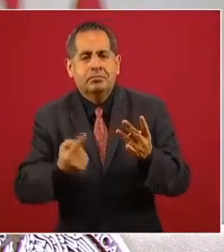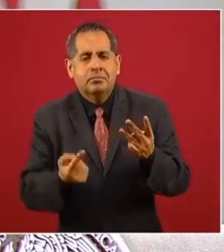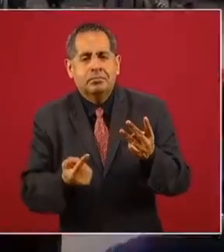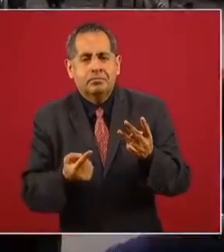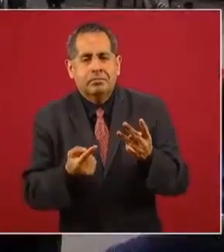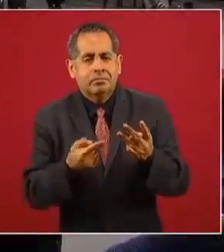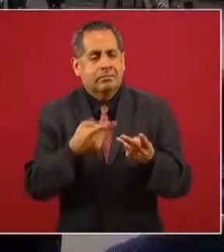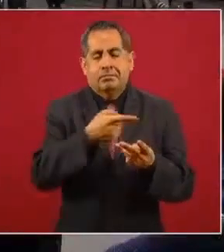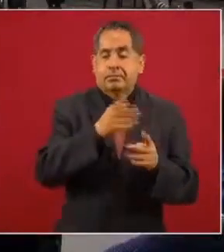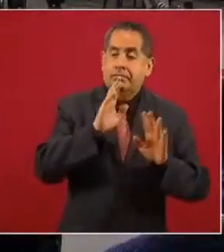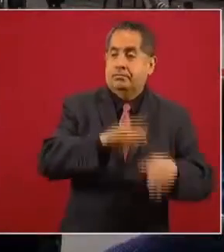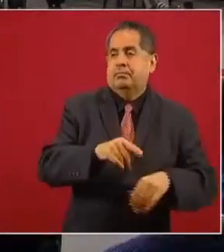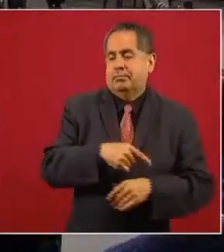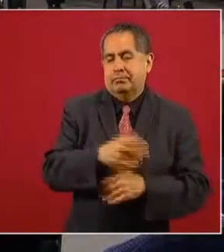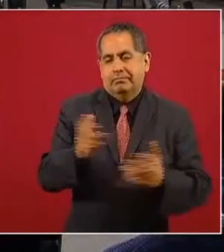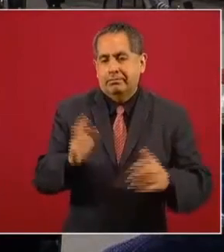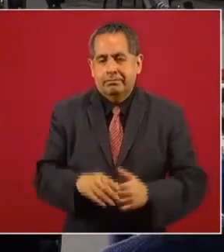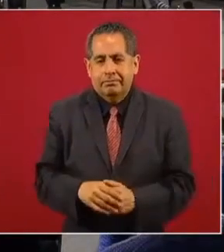Pero bueno,